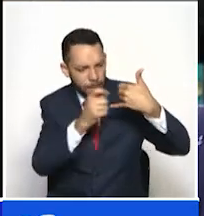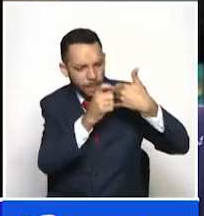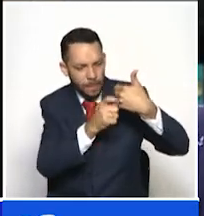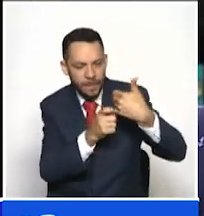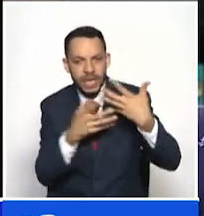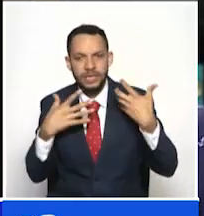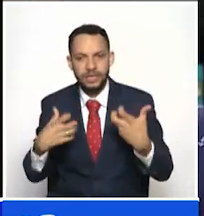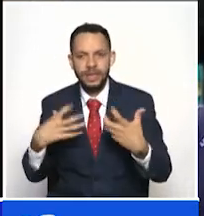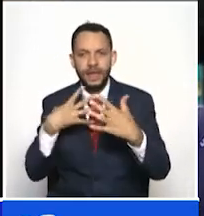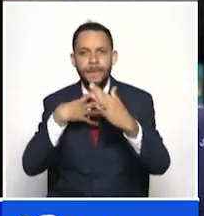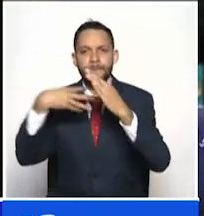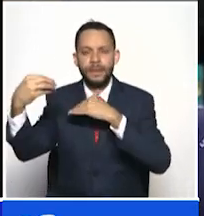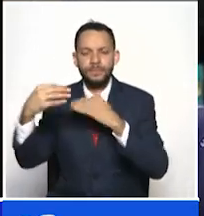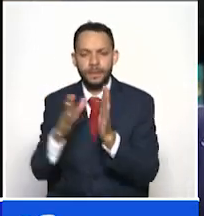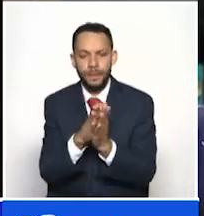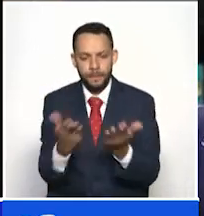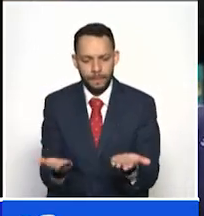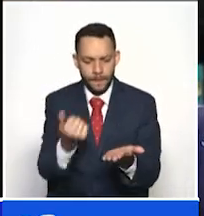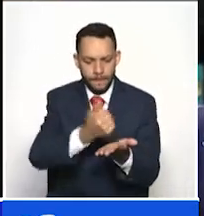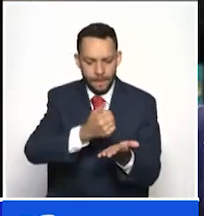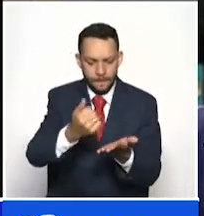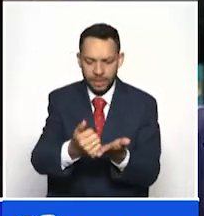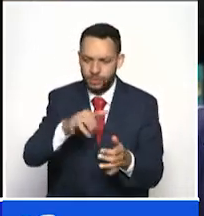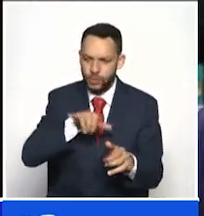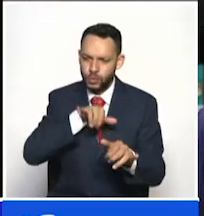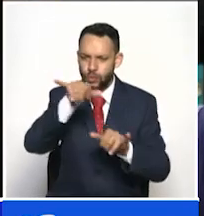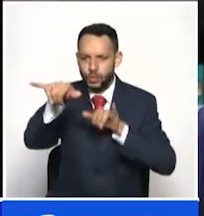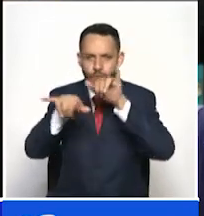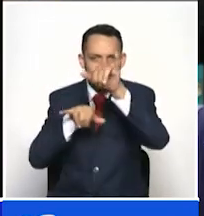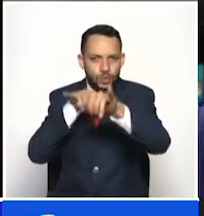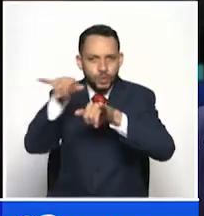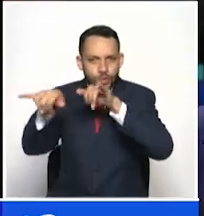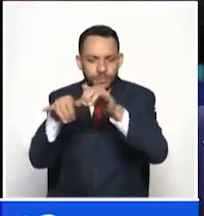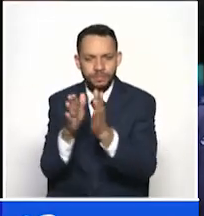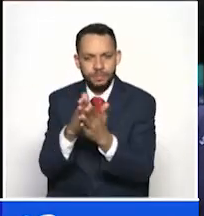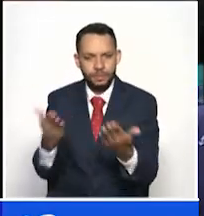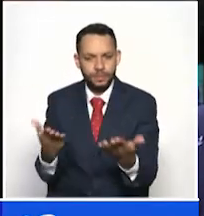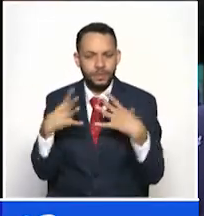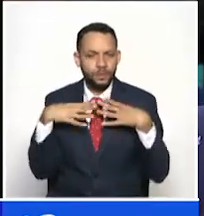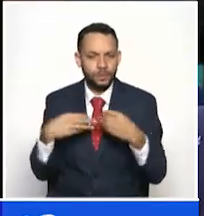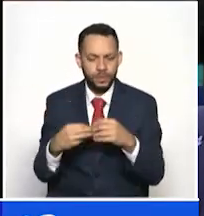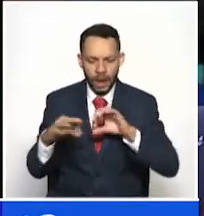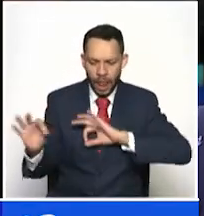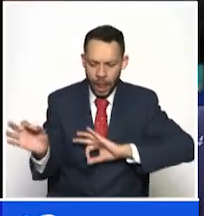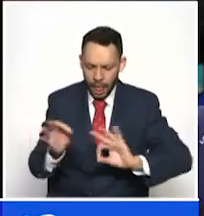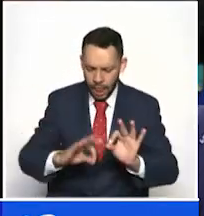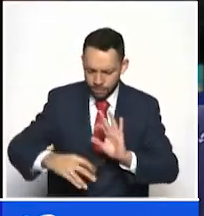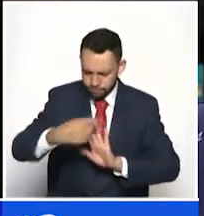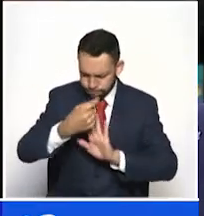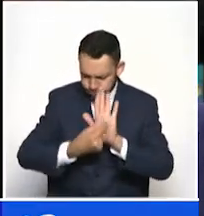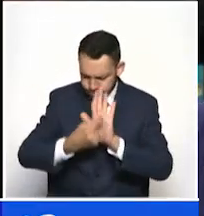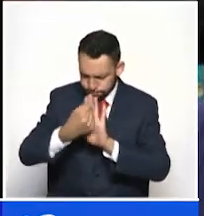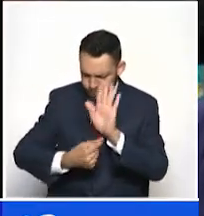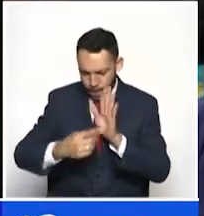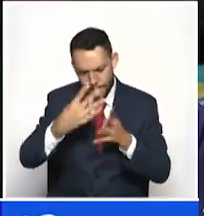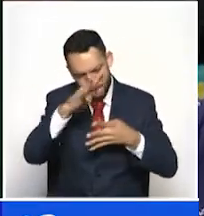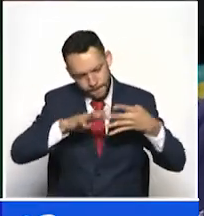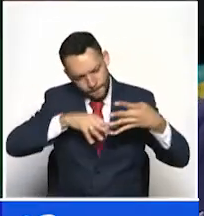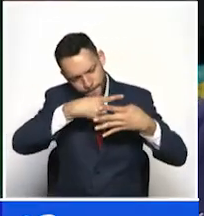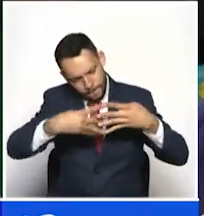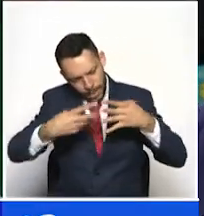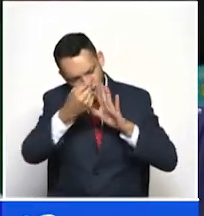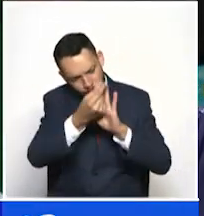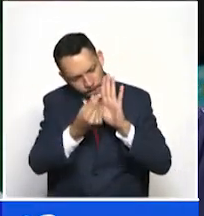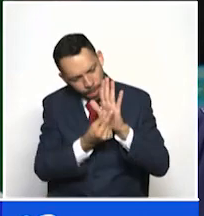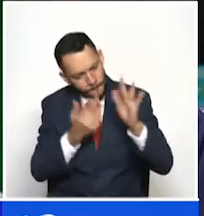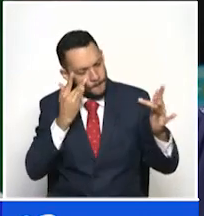pasaportes, mucha demanda de citas por internet, pero nosotros hacemos hasta lo posible por darle una buena atención al ciudadano y